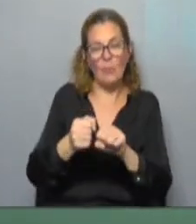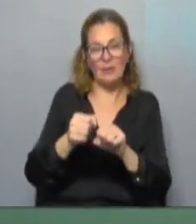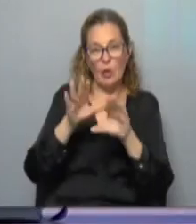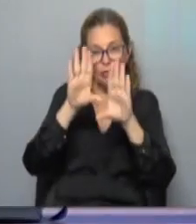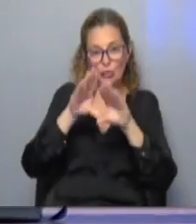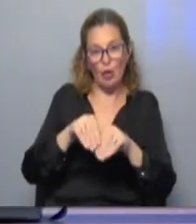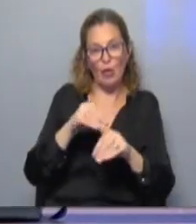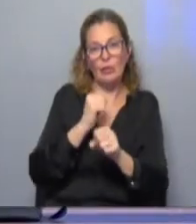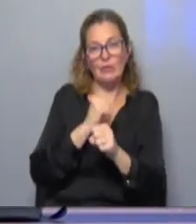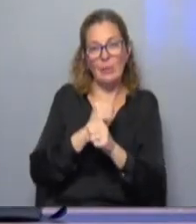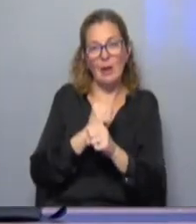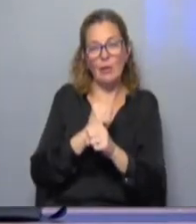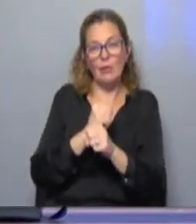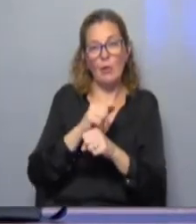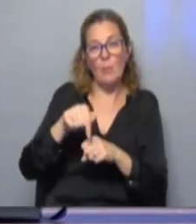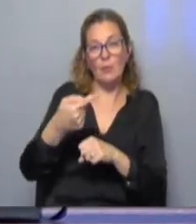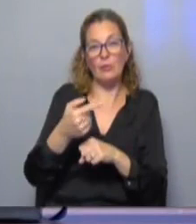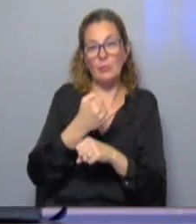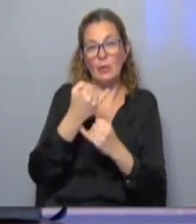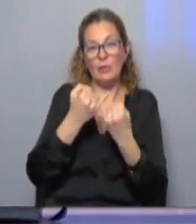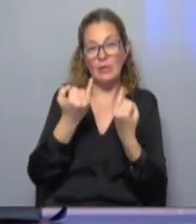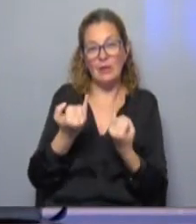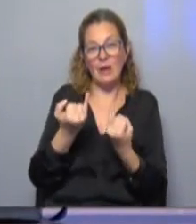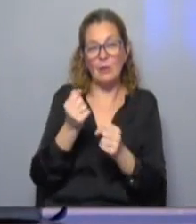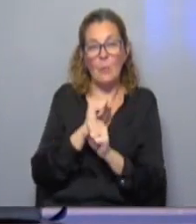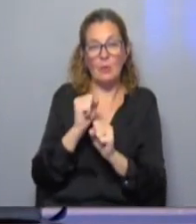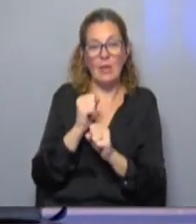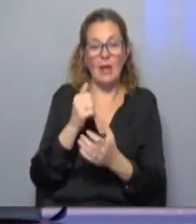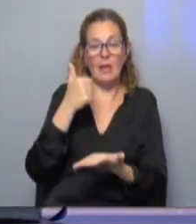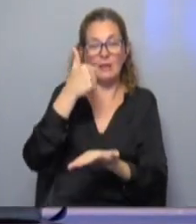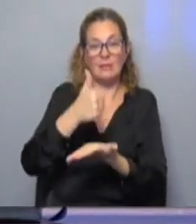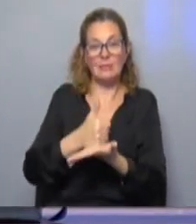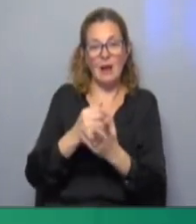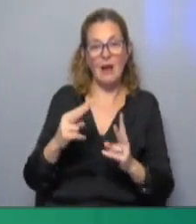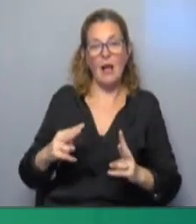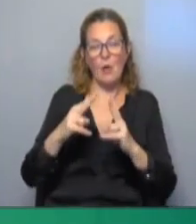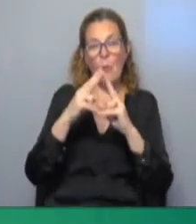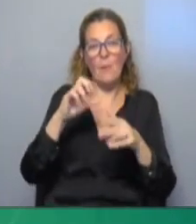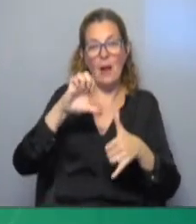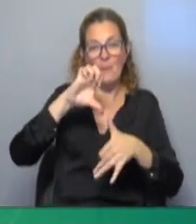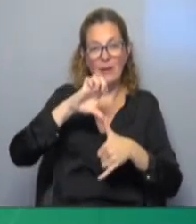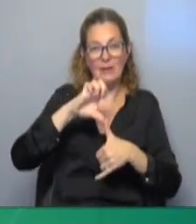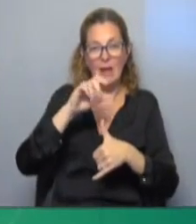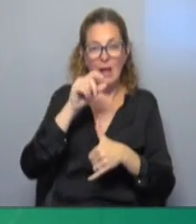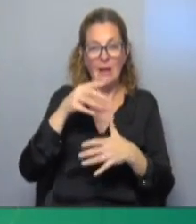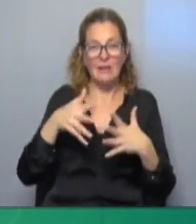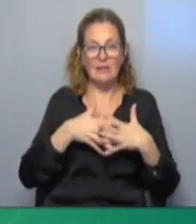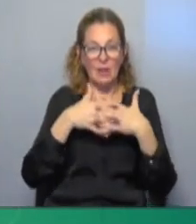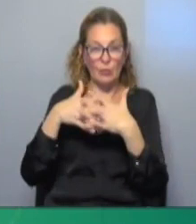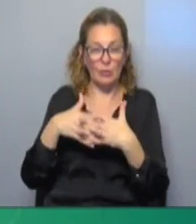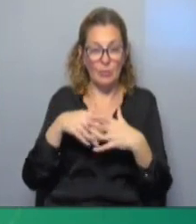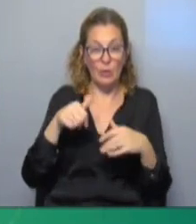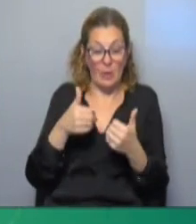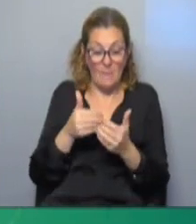las actividades durante los próximos días por lo que no podrá estar presente en la cumbre de las américas en eeuu la cumbre